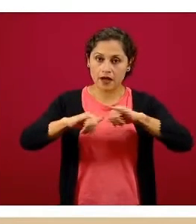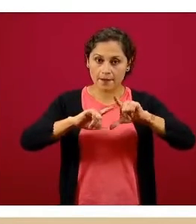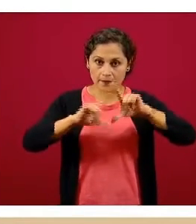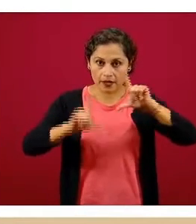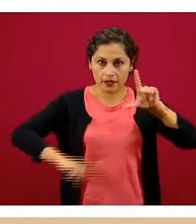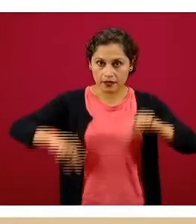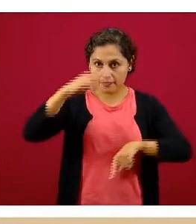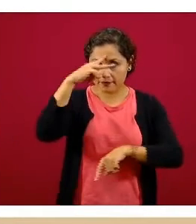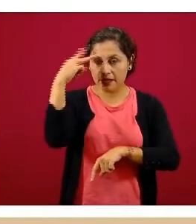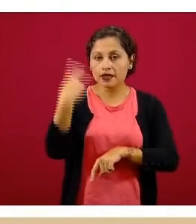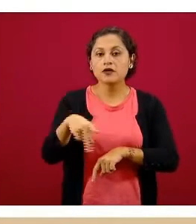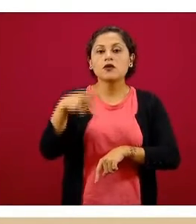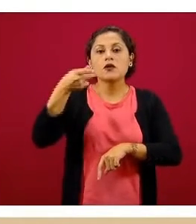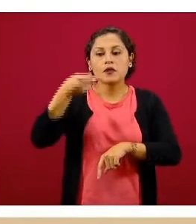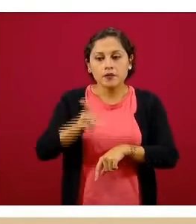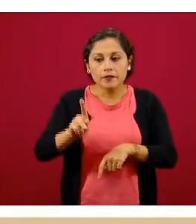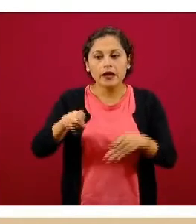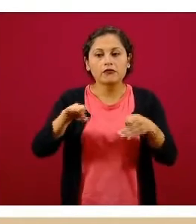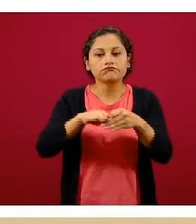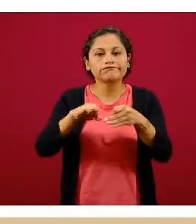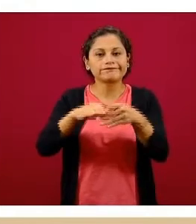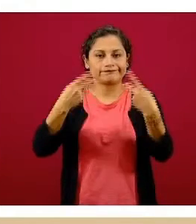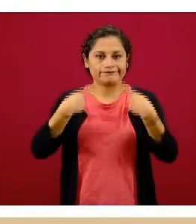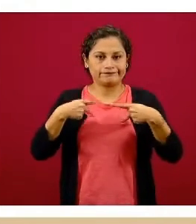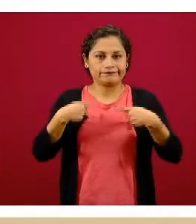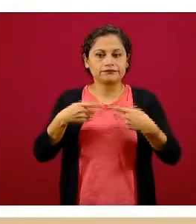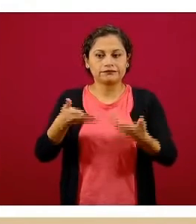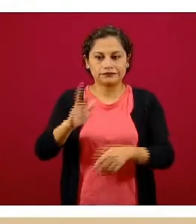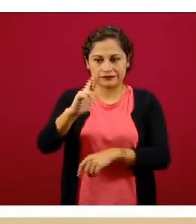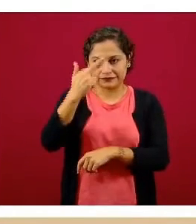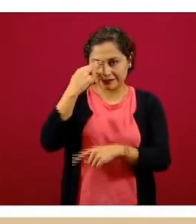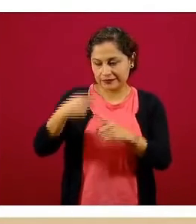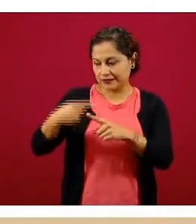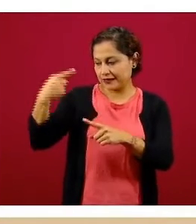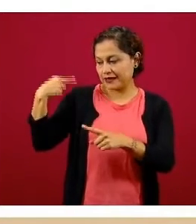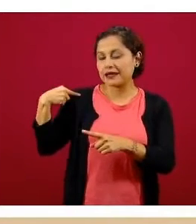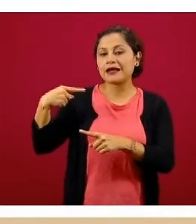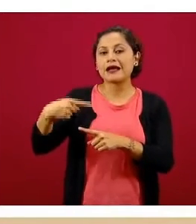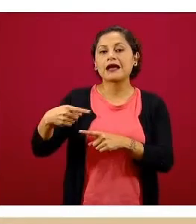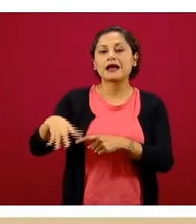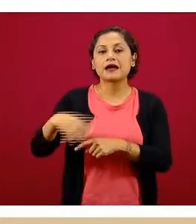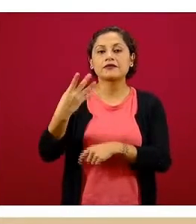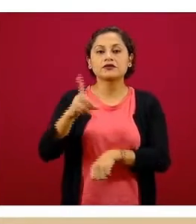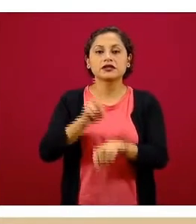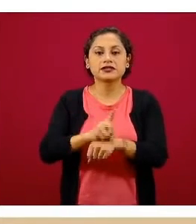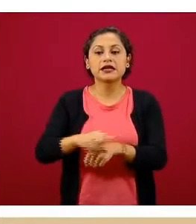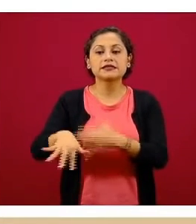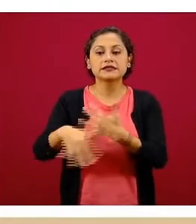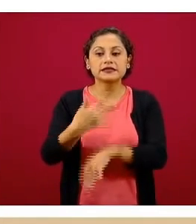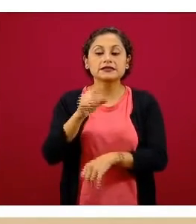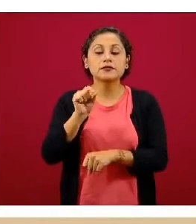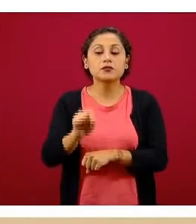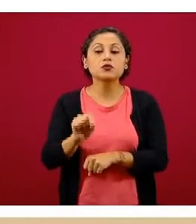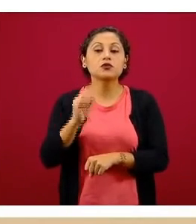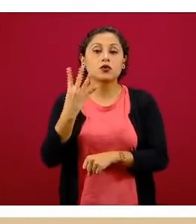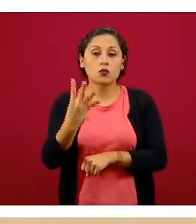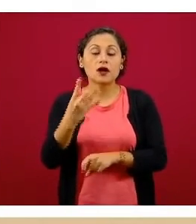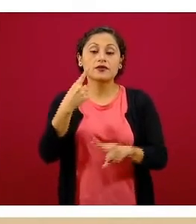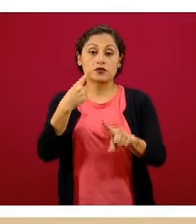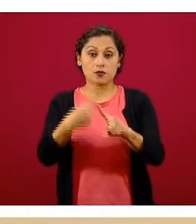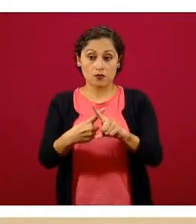incidencia acumulada, recordando que la de los 14 días es de 15.4 por 100 mil